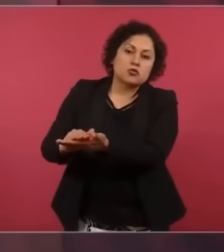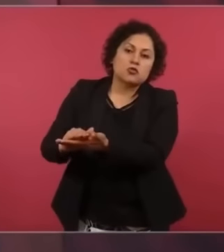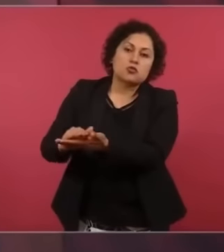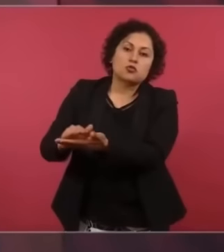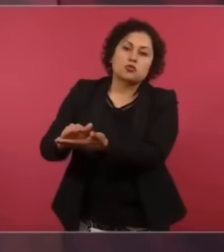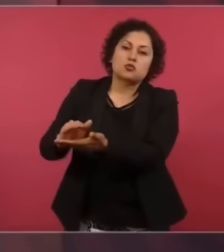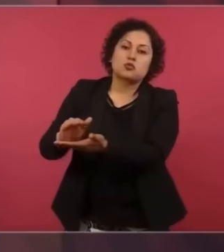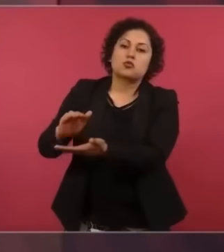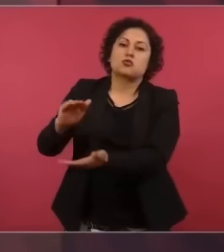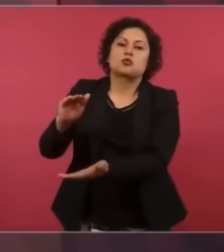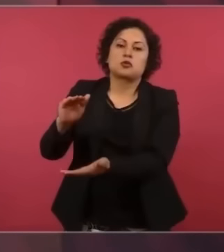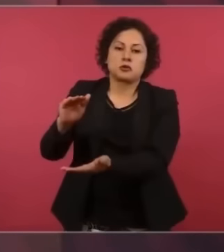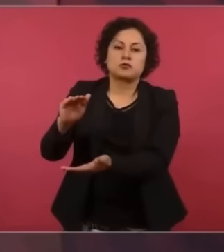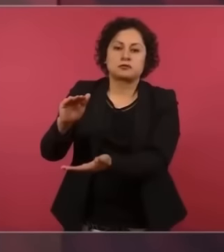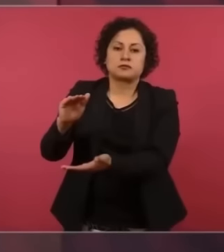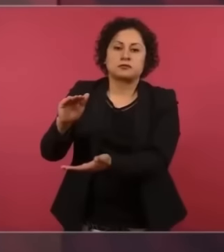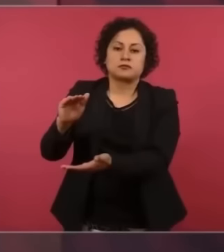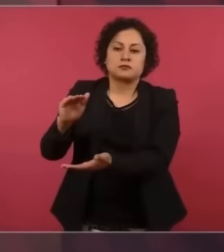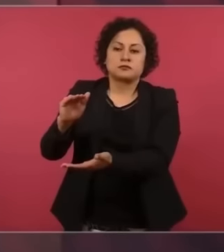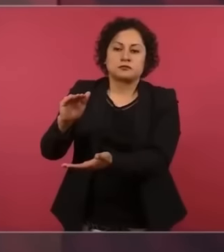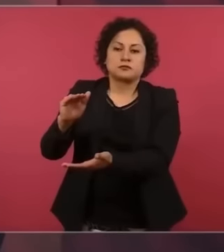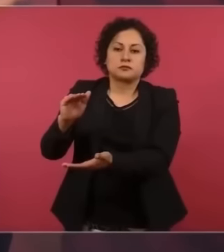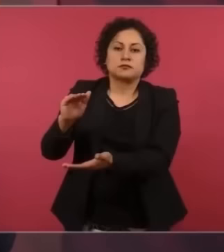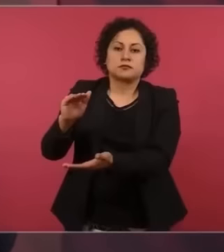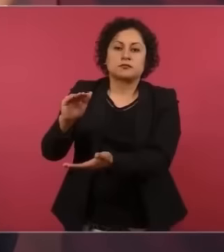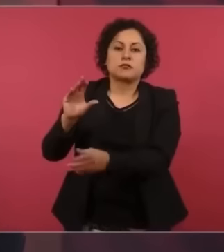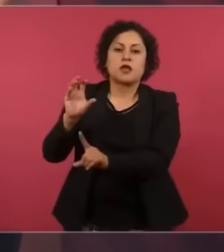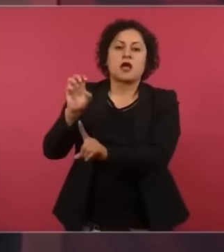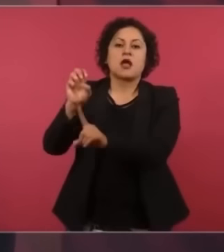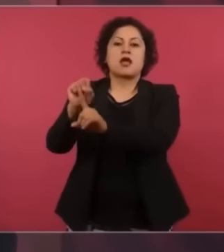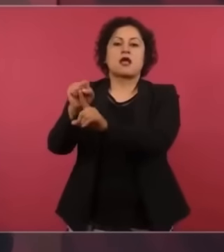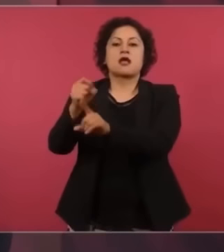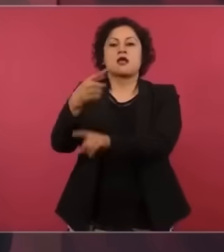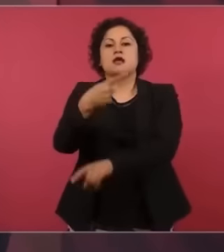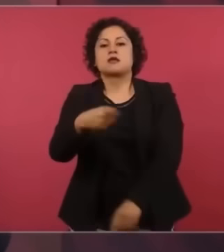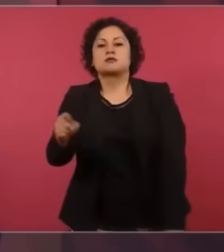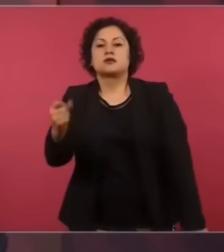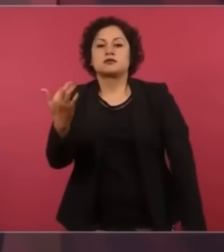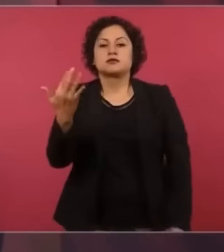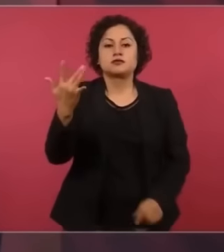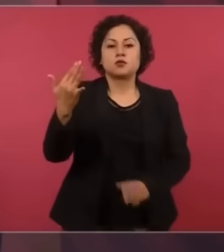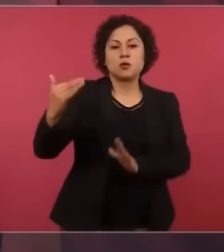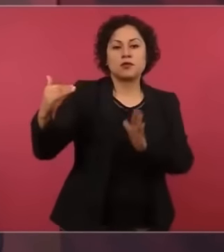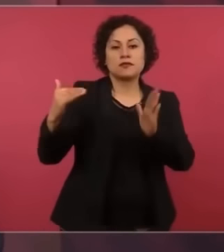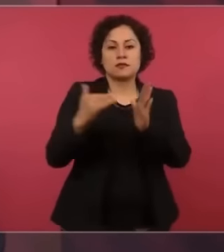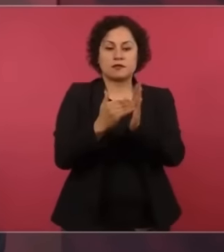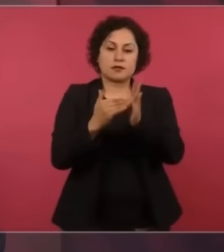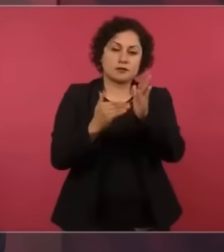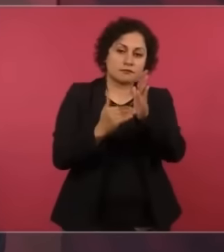llegar a 150 mil millones de pesos